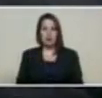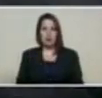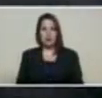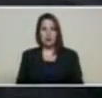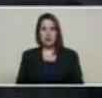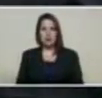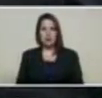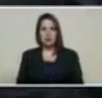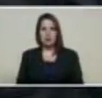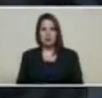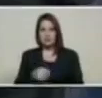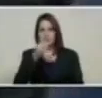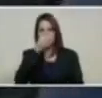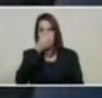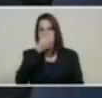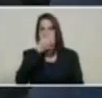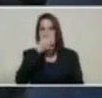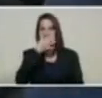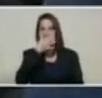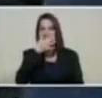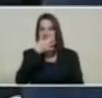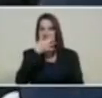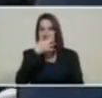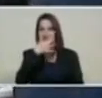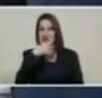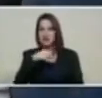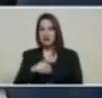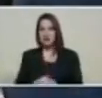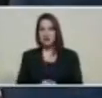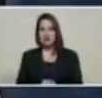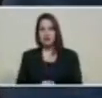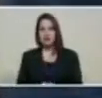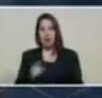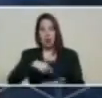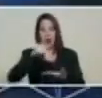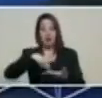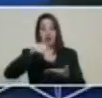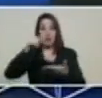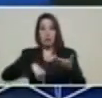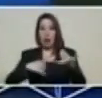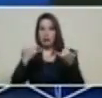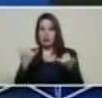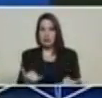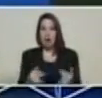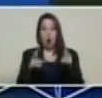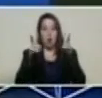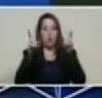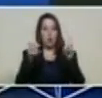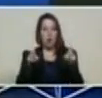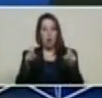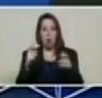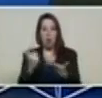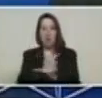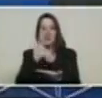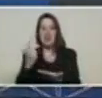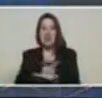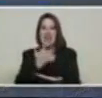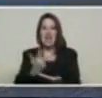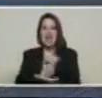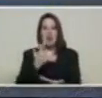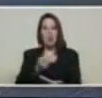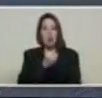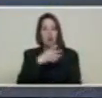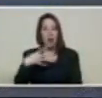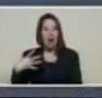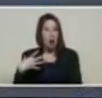firmar de manera inmediata la publicación del nuevo white paper Atención, la comunidad